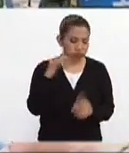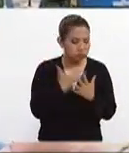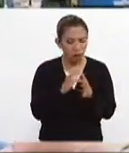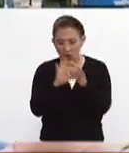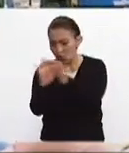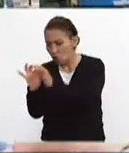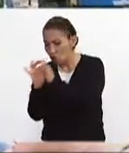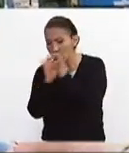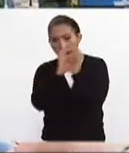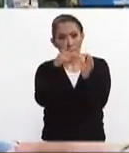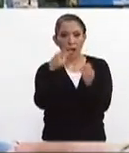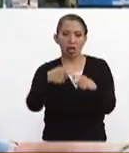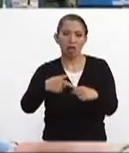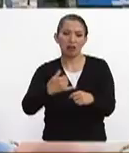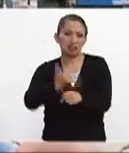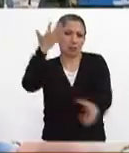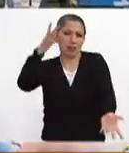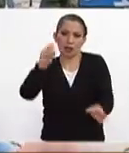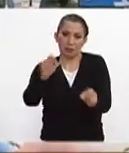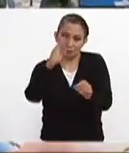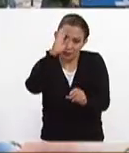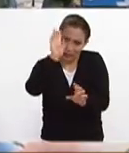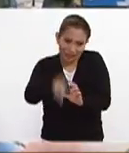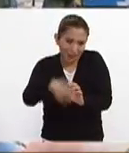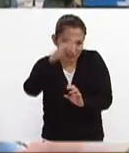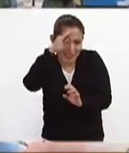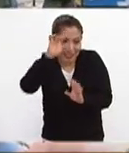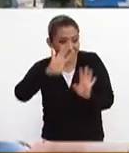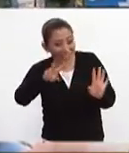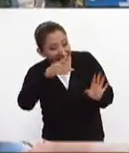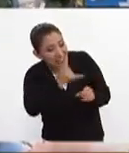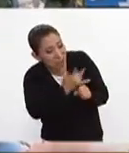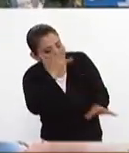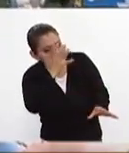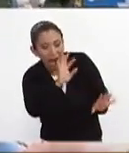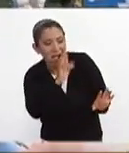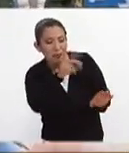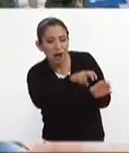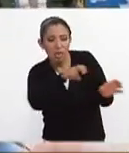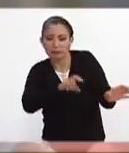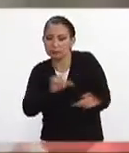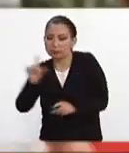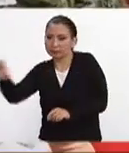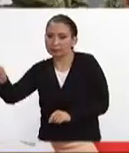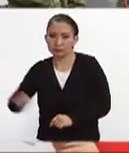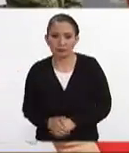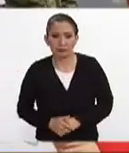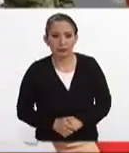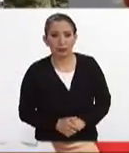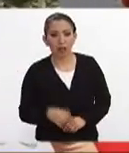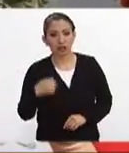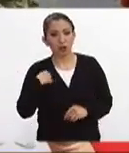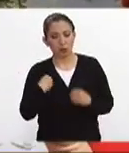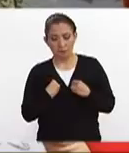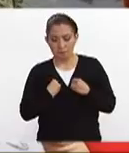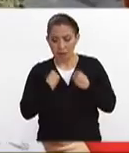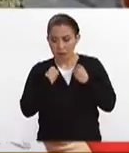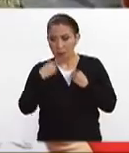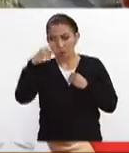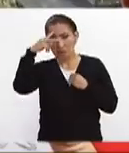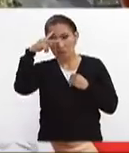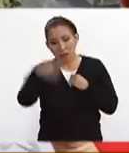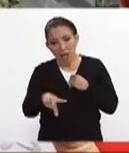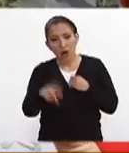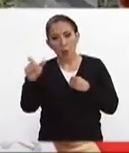unidos pero no estorbar eso sí lo pienso en el momento en que estorbemos mejor hay que retirarnos lo estoy viviendo y veo que México